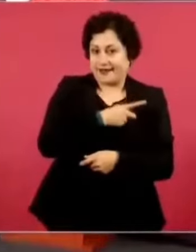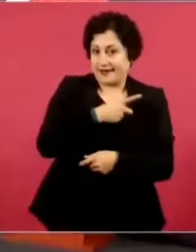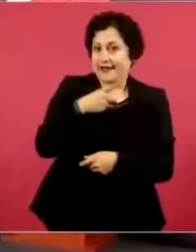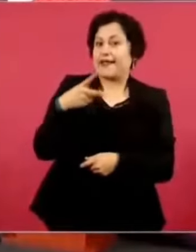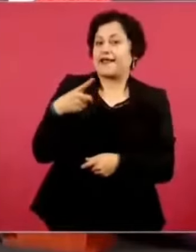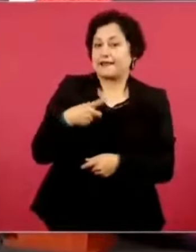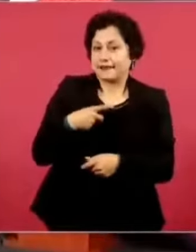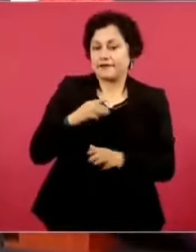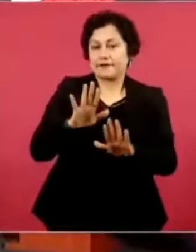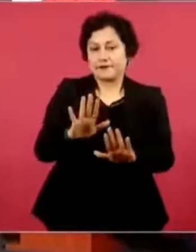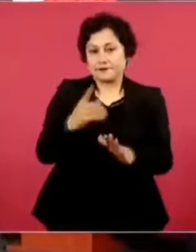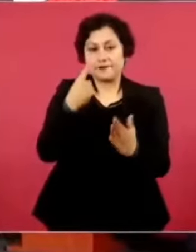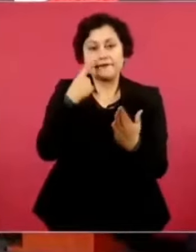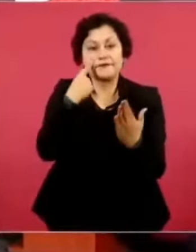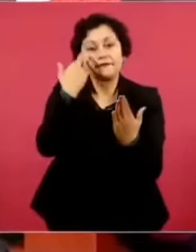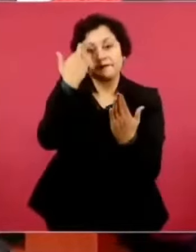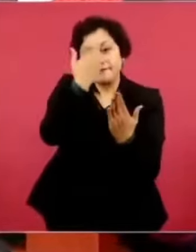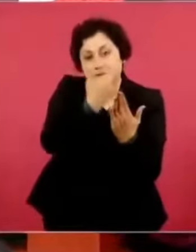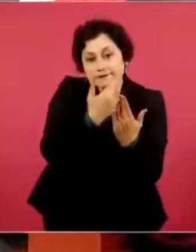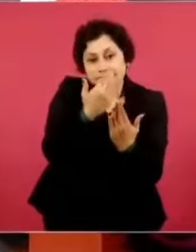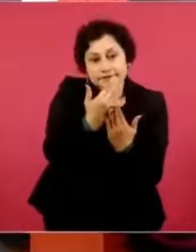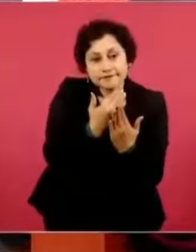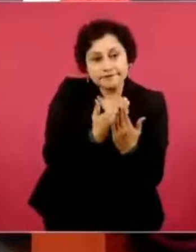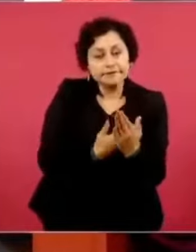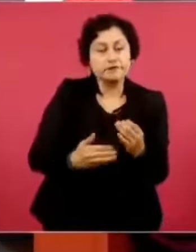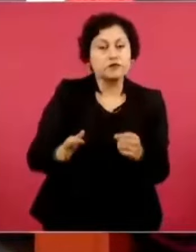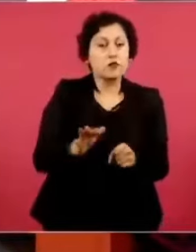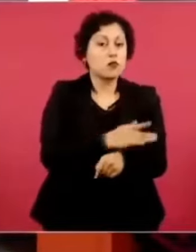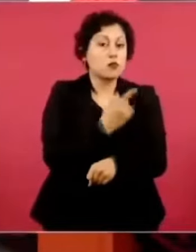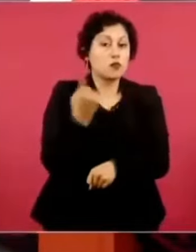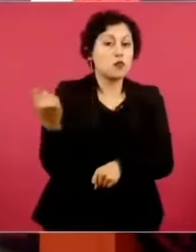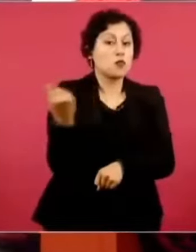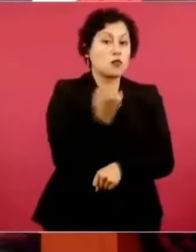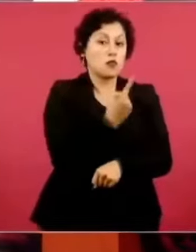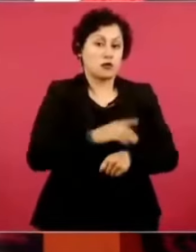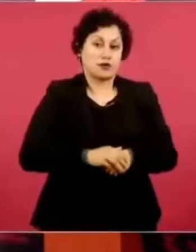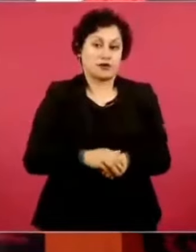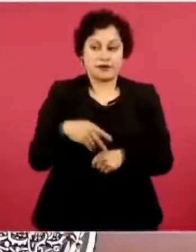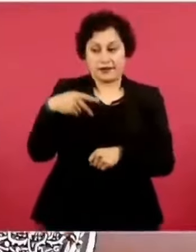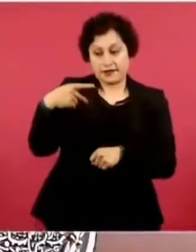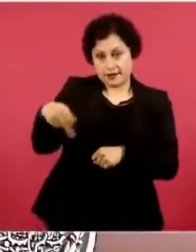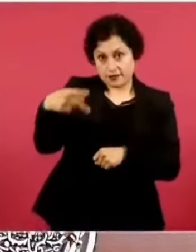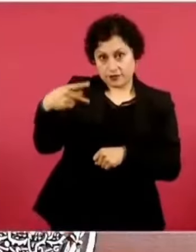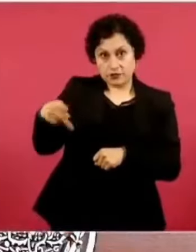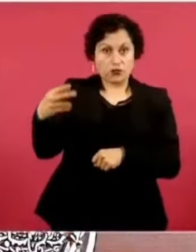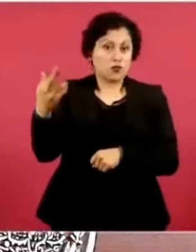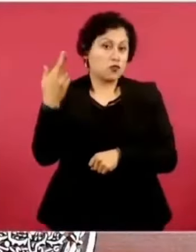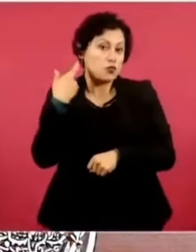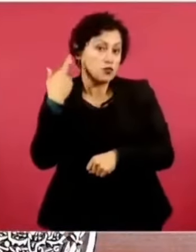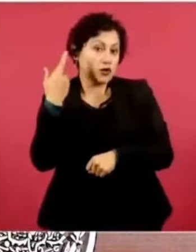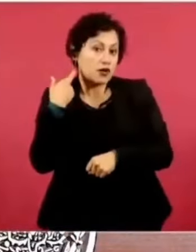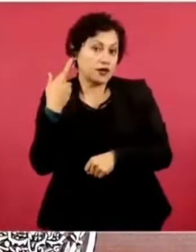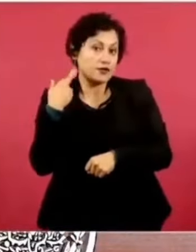porque a los dueños de ASIR no les creo.